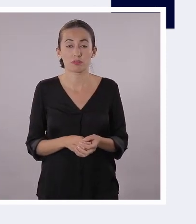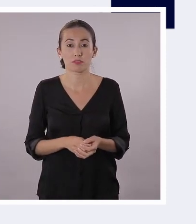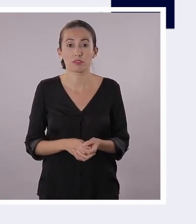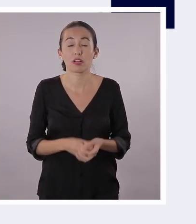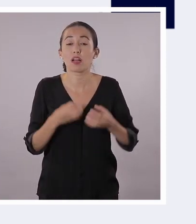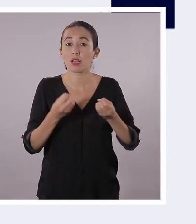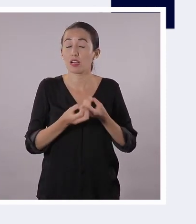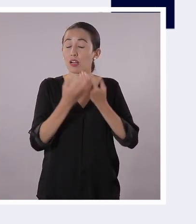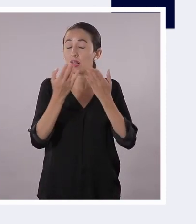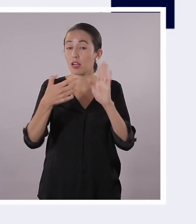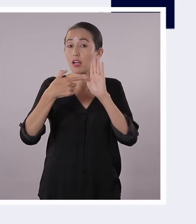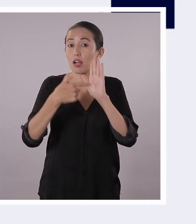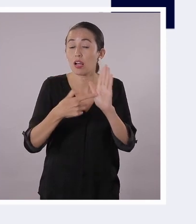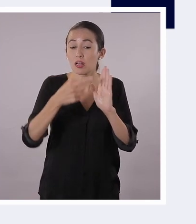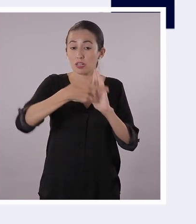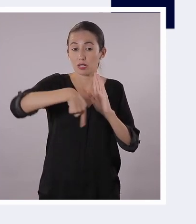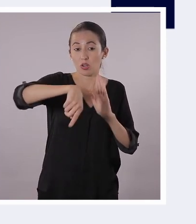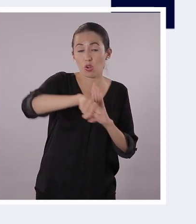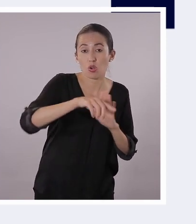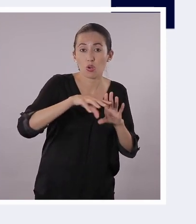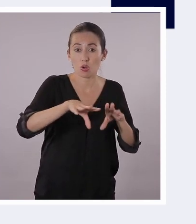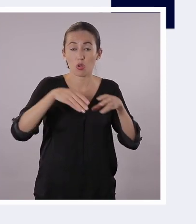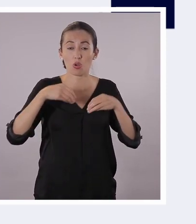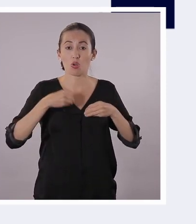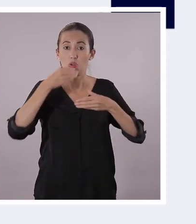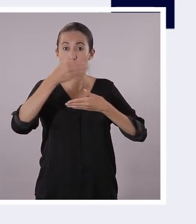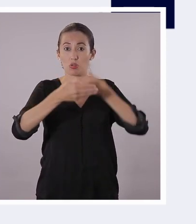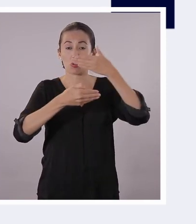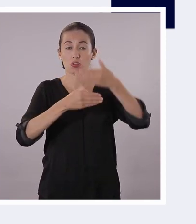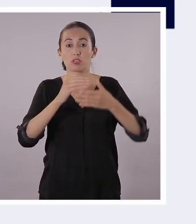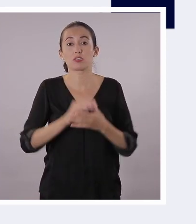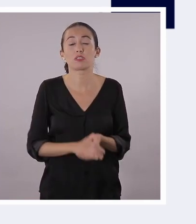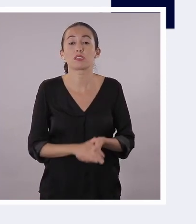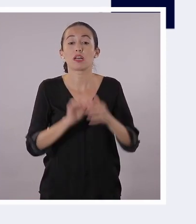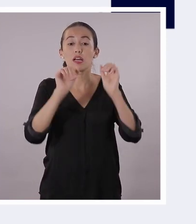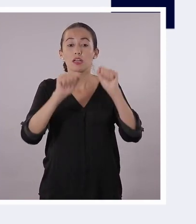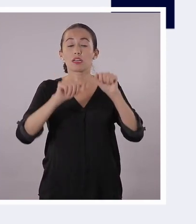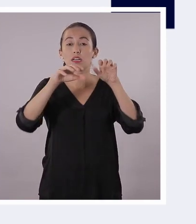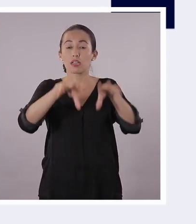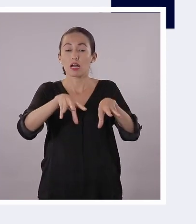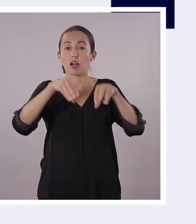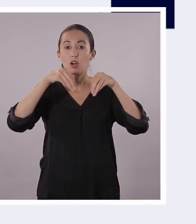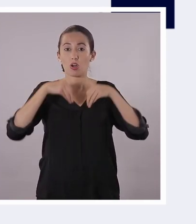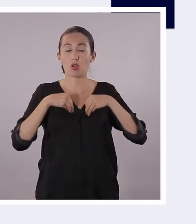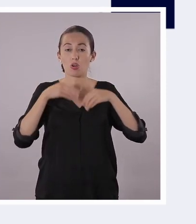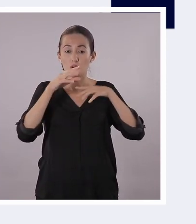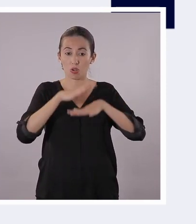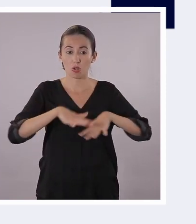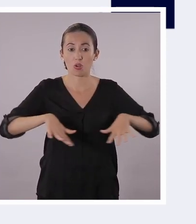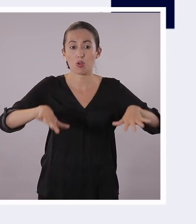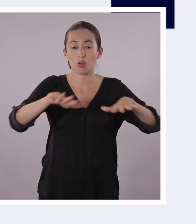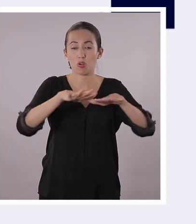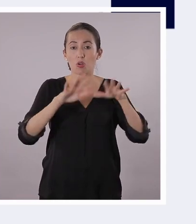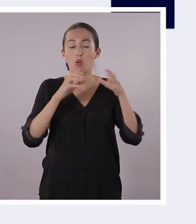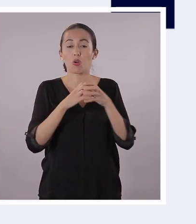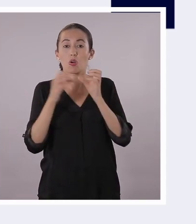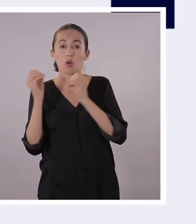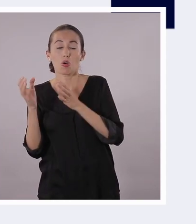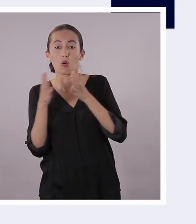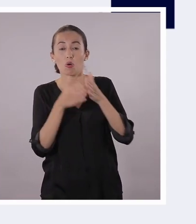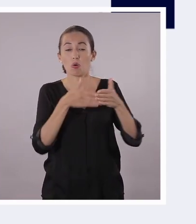Miró. Y representa lo que podríamos considerar como el periodismo moderno, ya que se relaciona con este